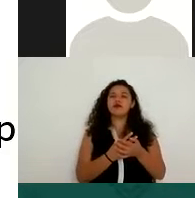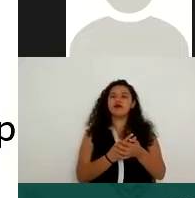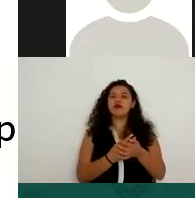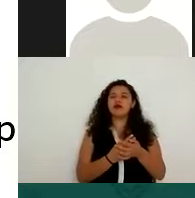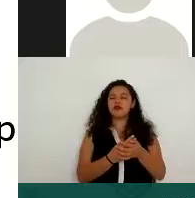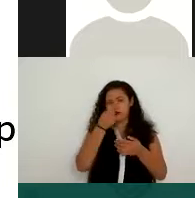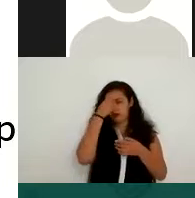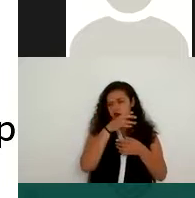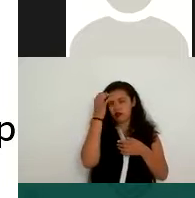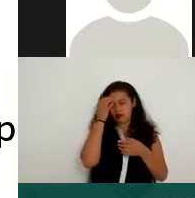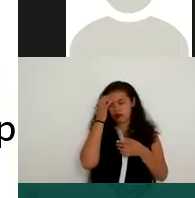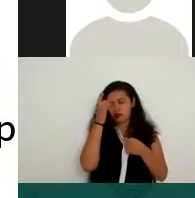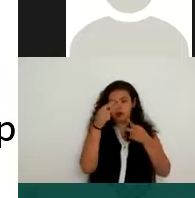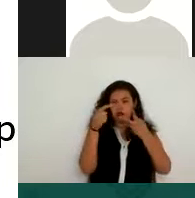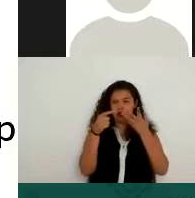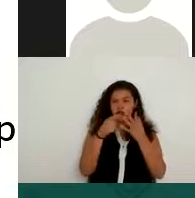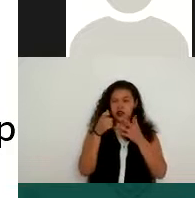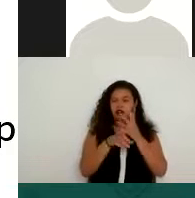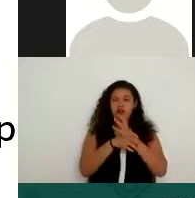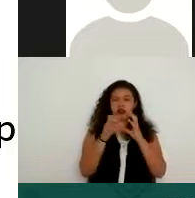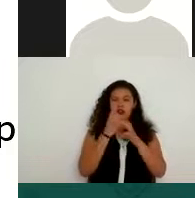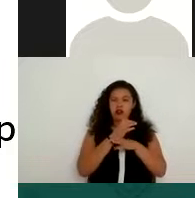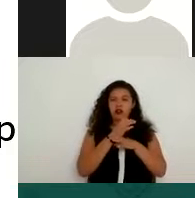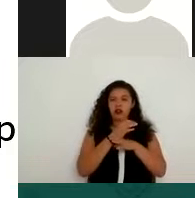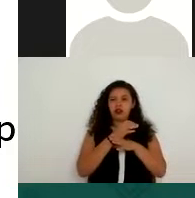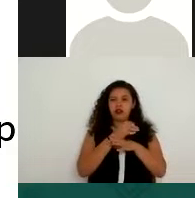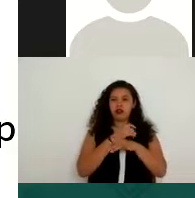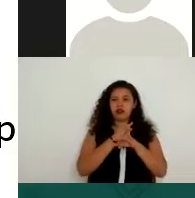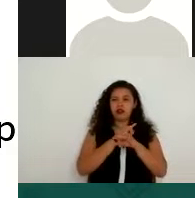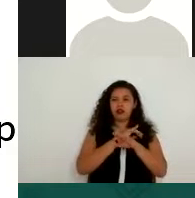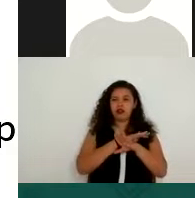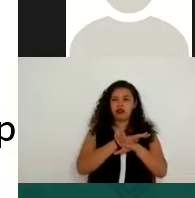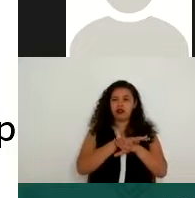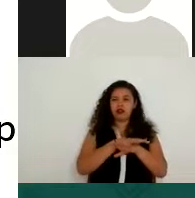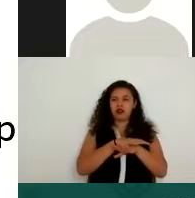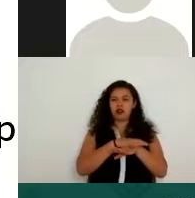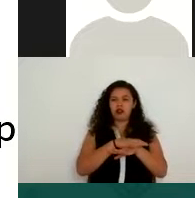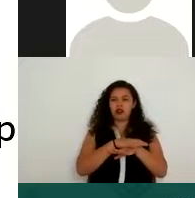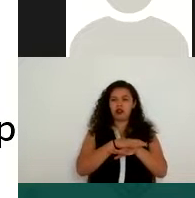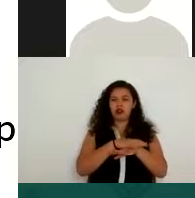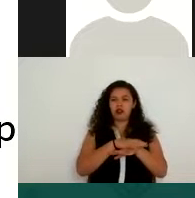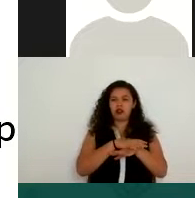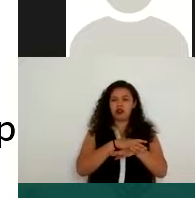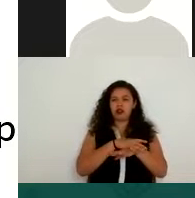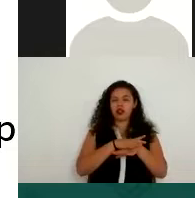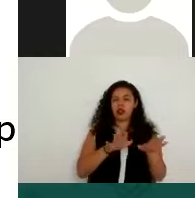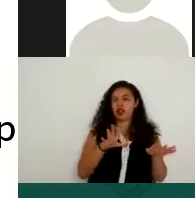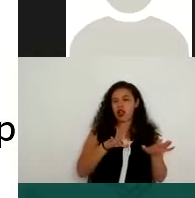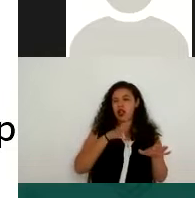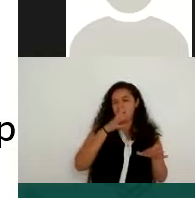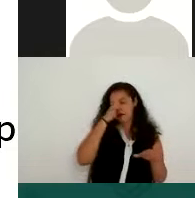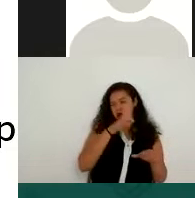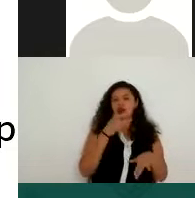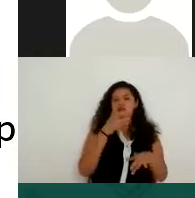andar. Son algunos de los datos que esta guía que les referimos mencionan que pueden ser datos biométricos. Inclusive, la forma en que firmamos